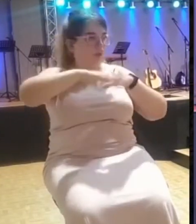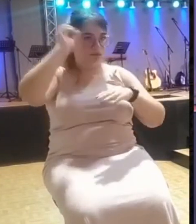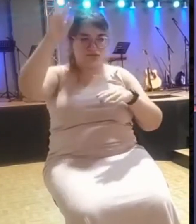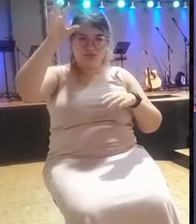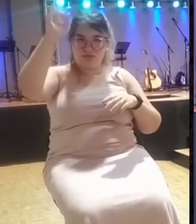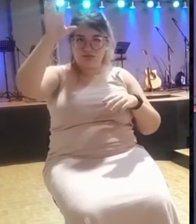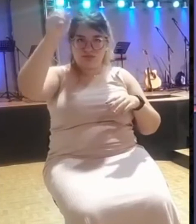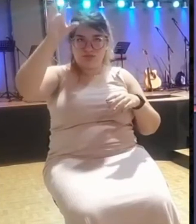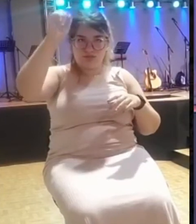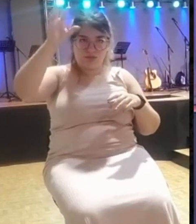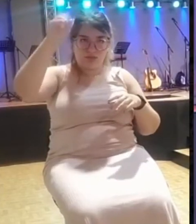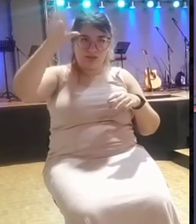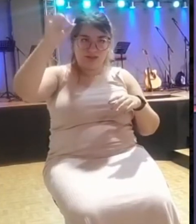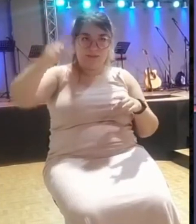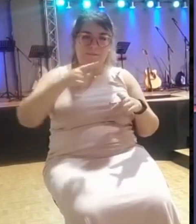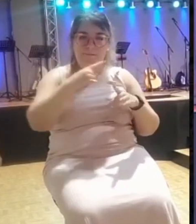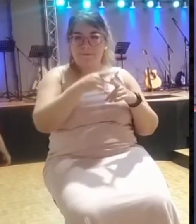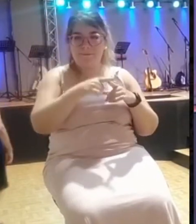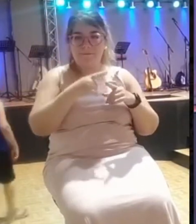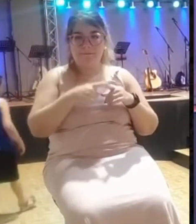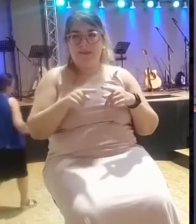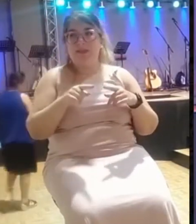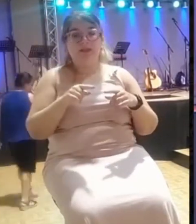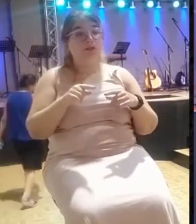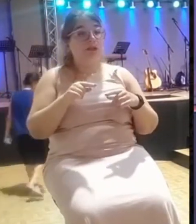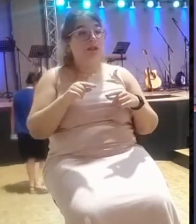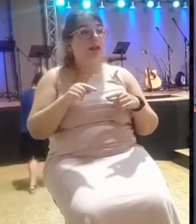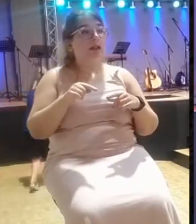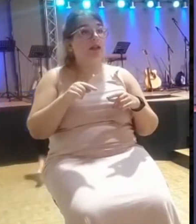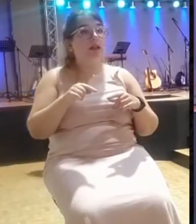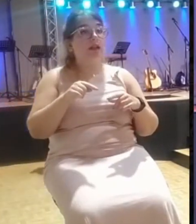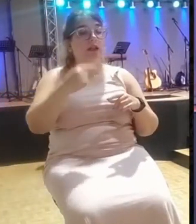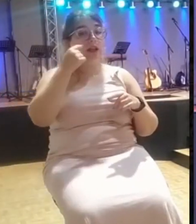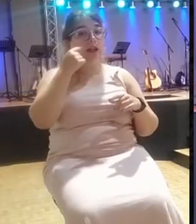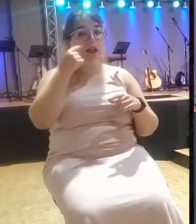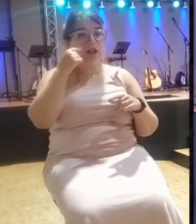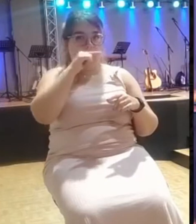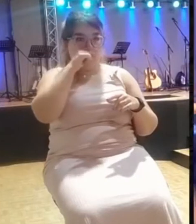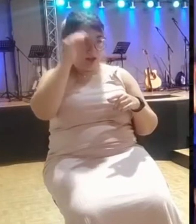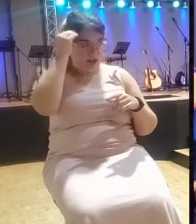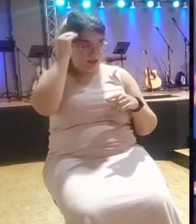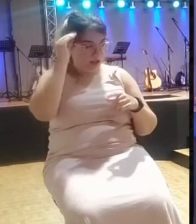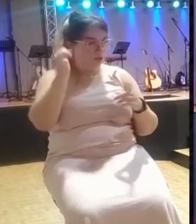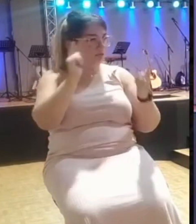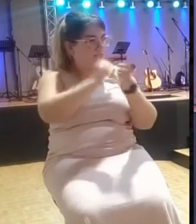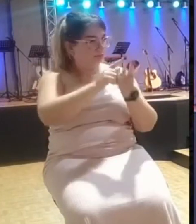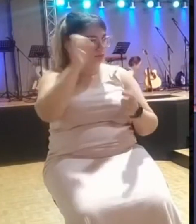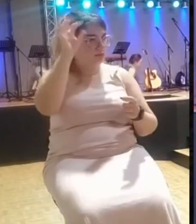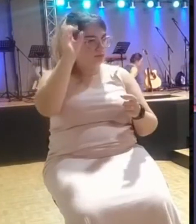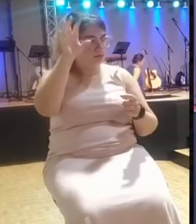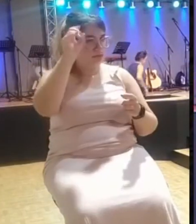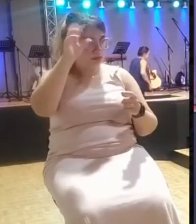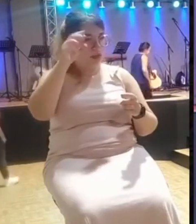venga aquí Emiliano a predicar el Evangelio, a este nos lo vamos a cargar. Y, pero Emiliano fue a predicar el Evangelio y se